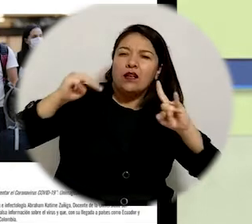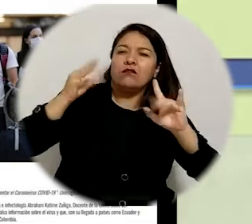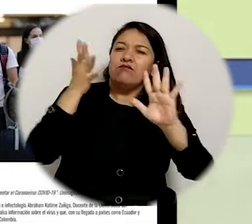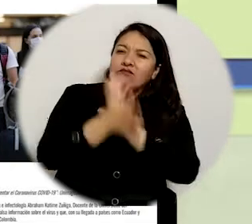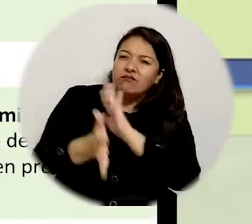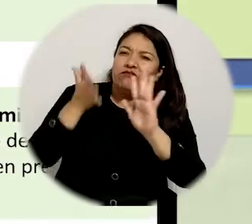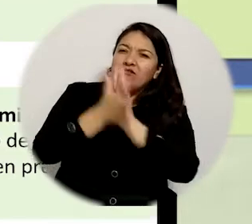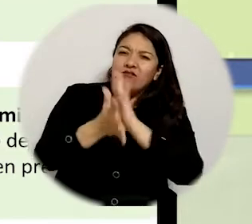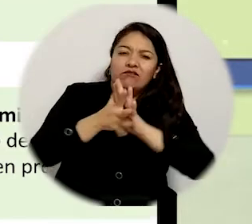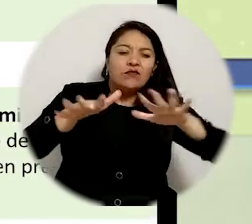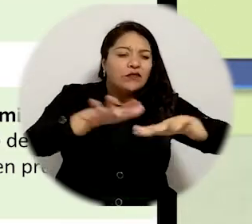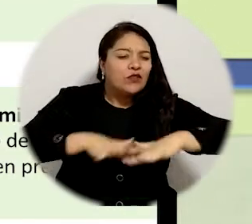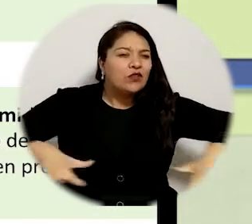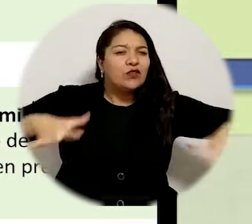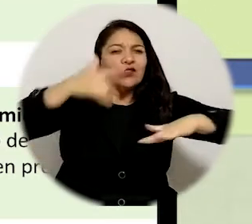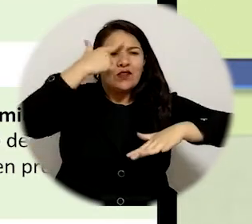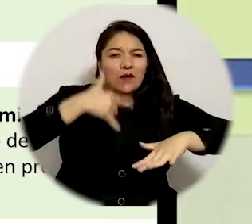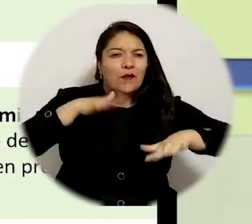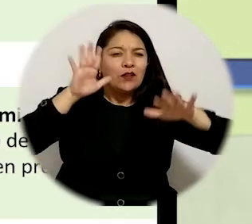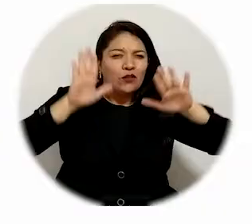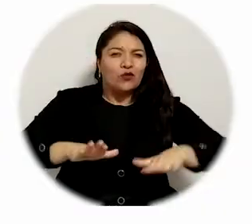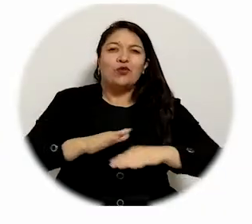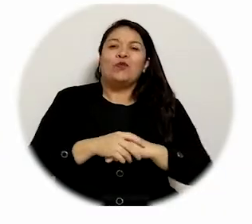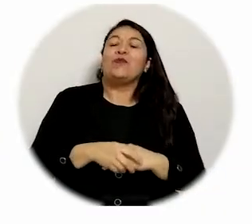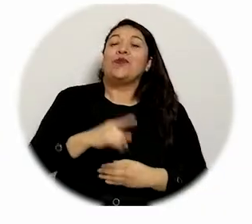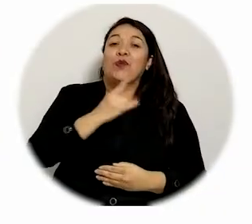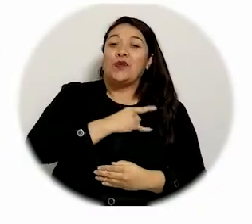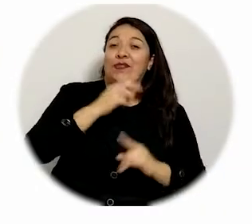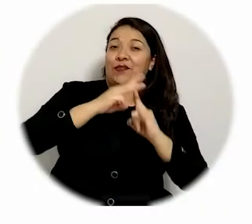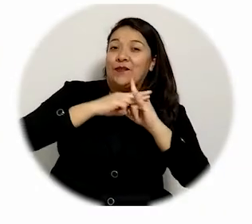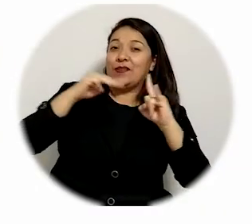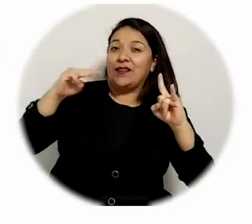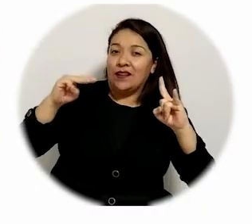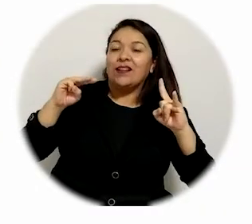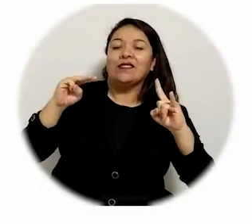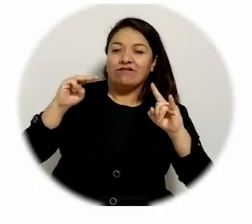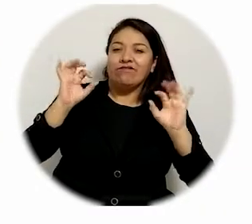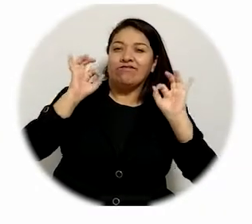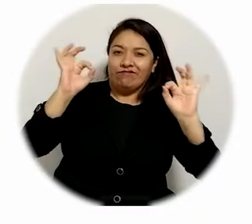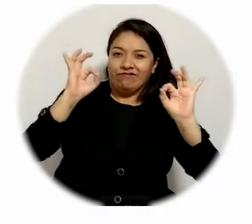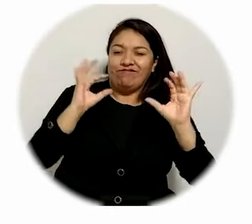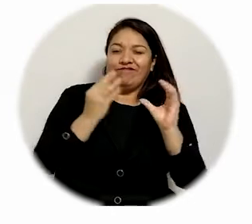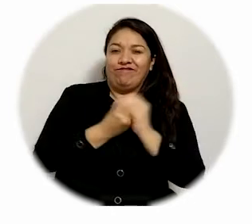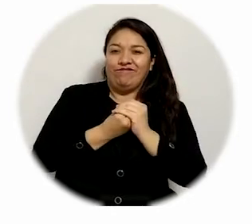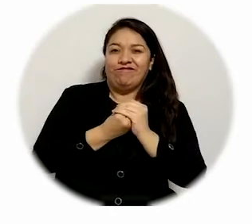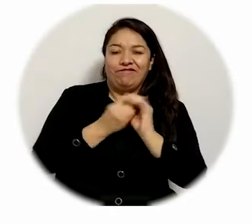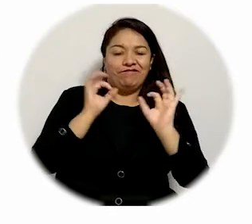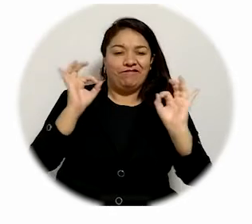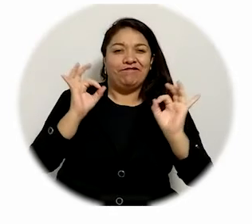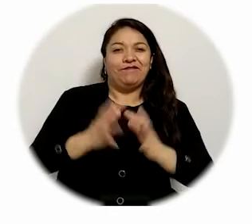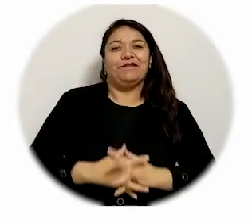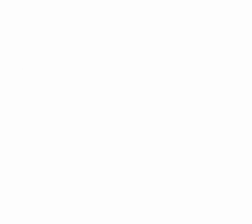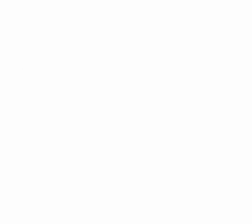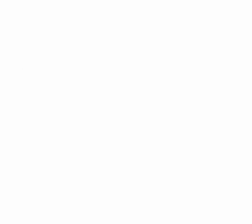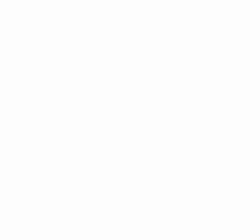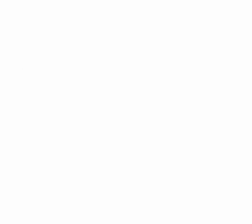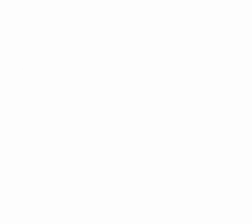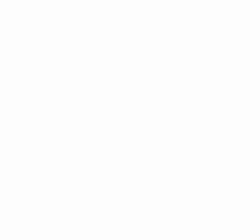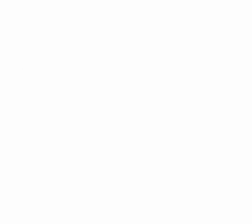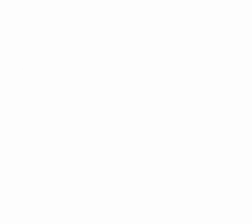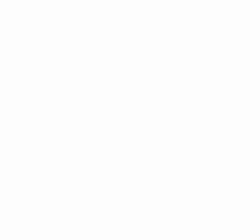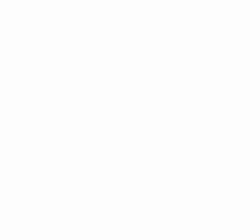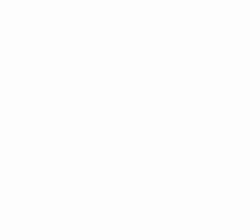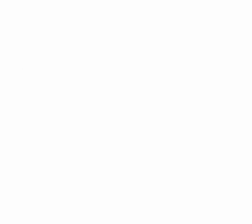noticias positivas a esta ciudad y a este departamento. Universidad del Magdalena, más incluyente e innovadora.